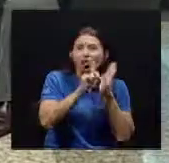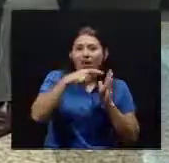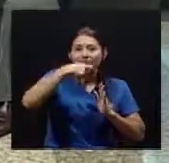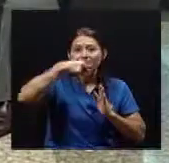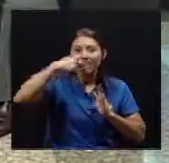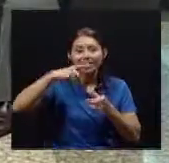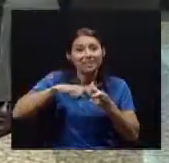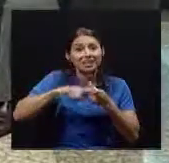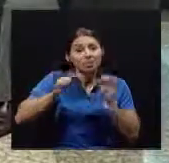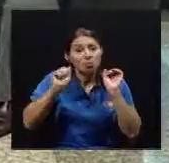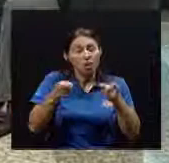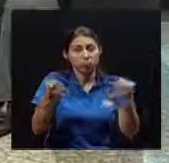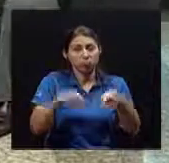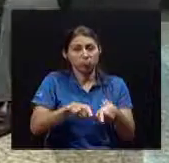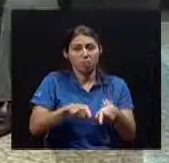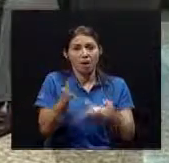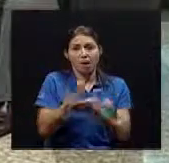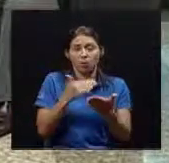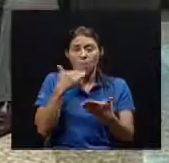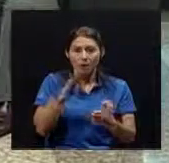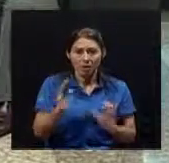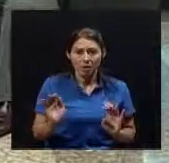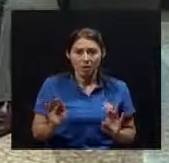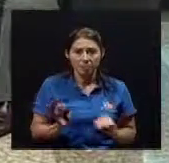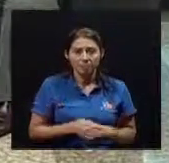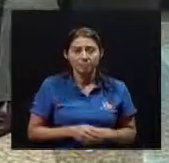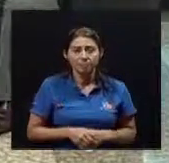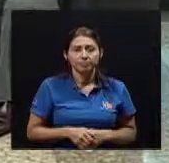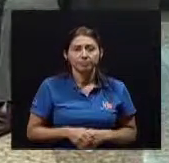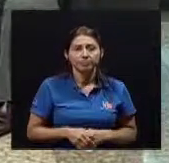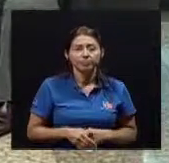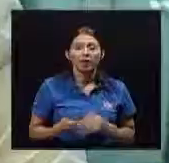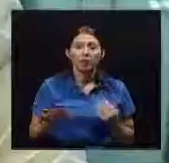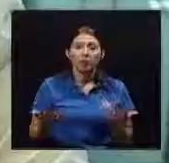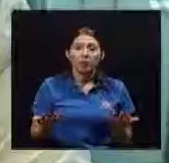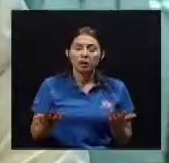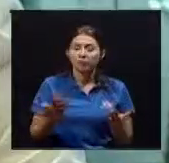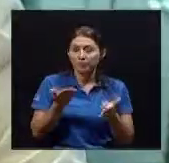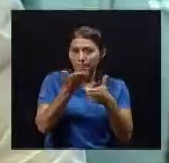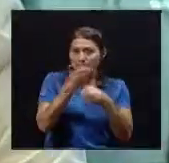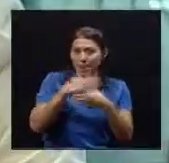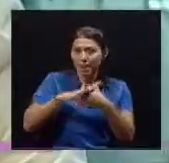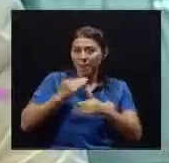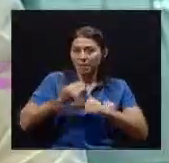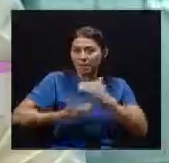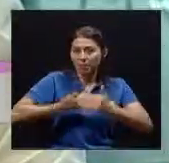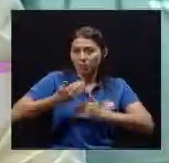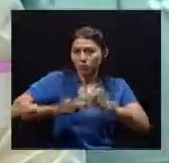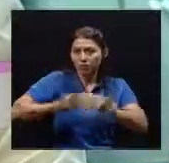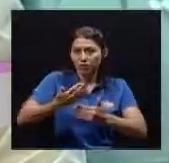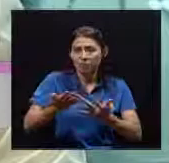saben El daño Que tal vez Puedan estar Realizando Bueno Bueno Bueno parte